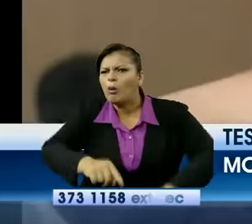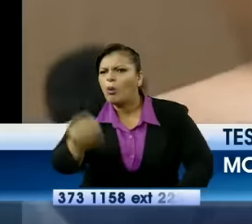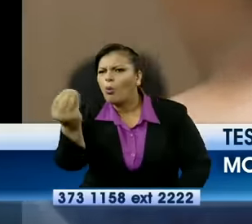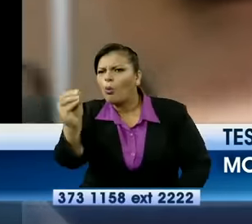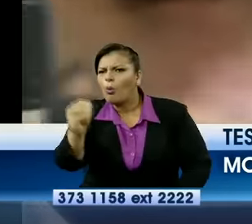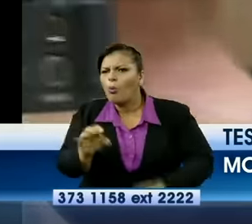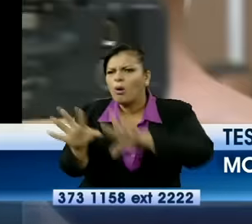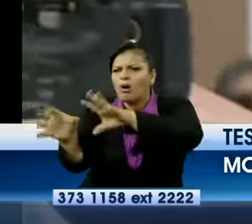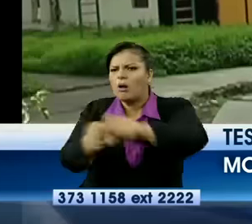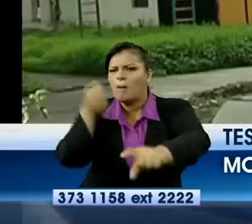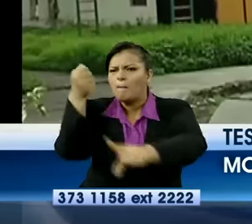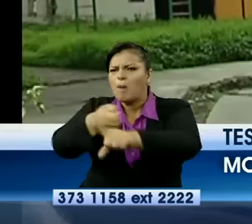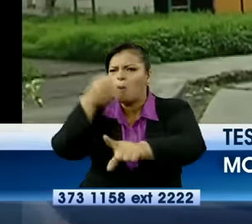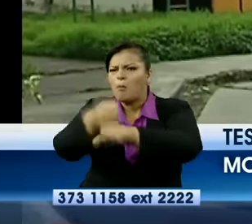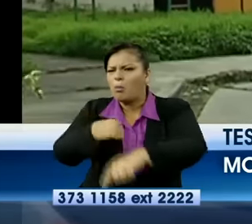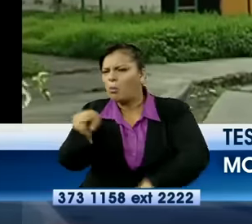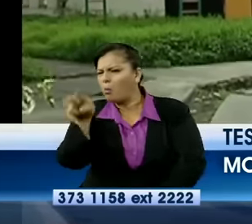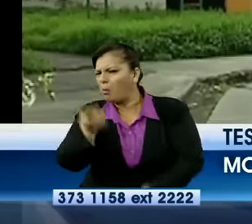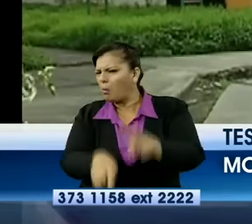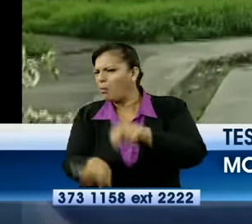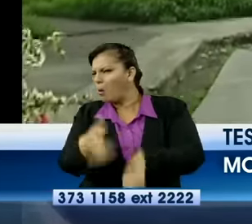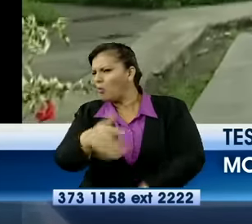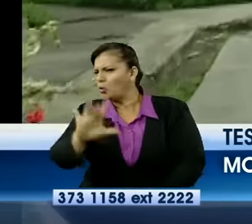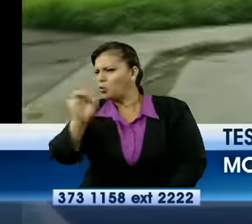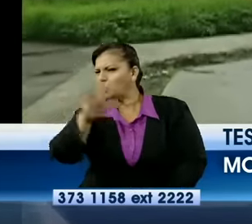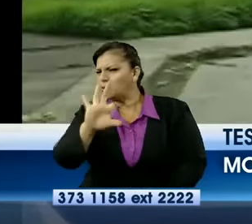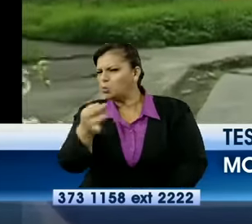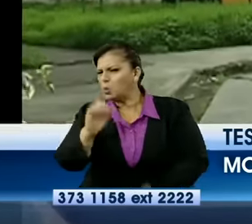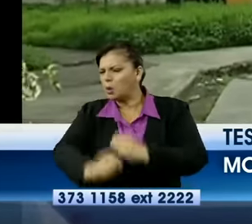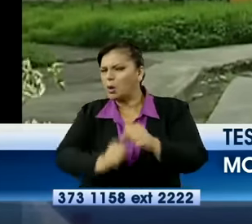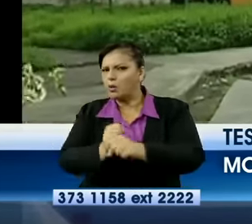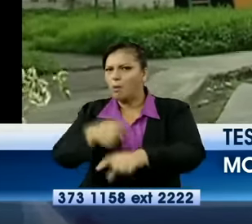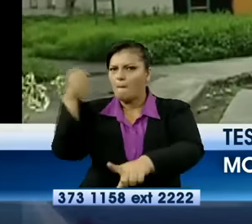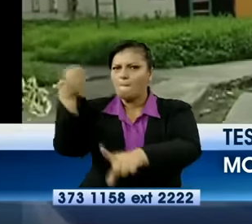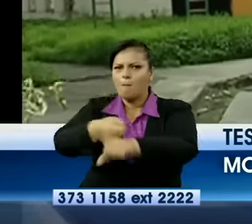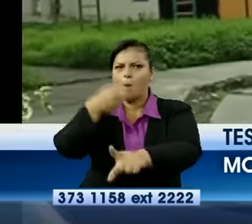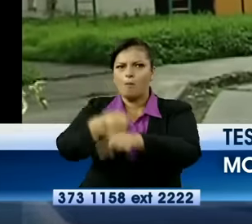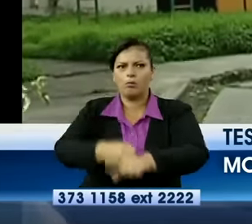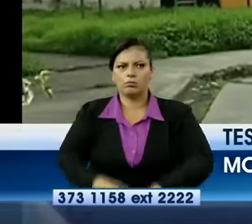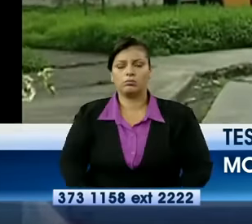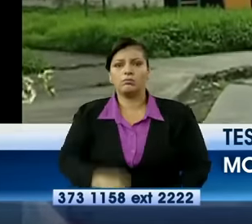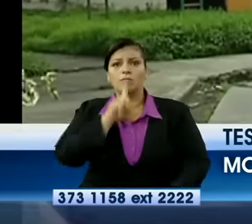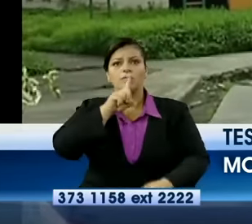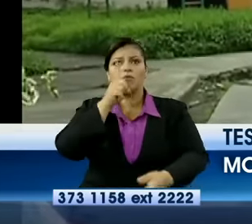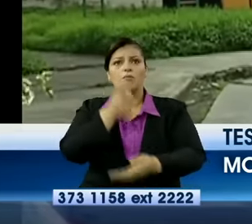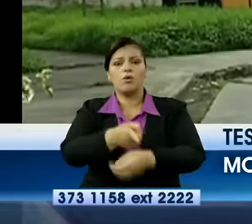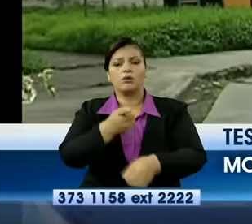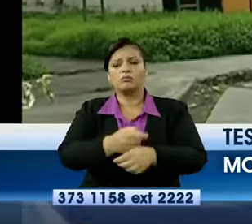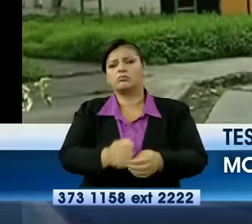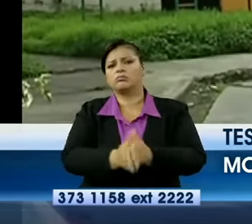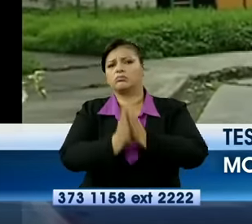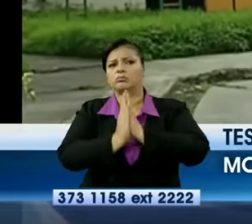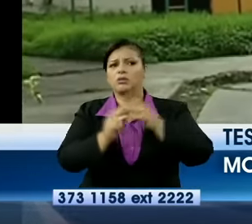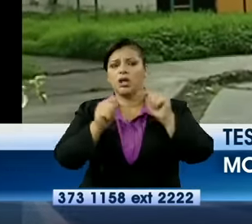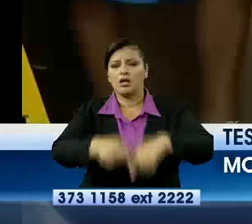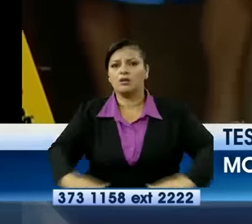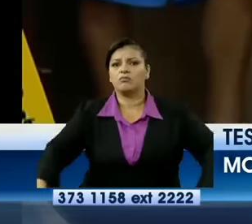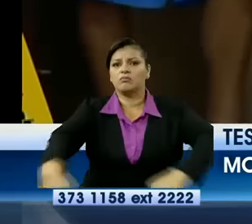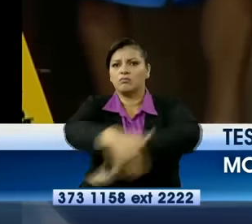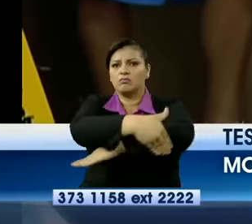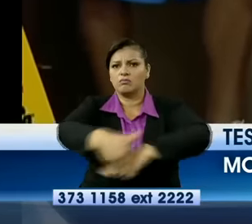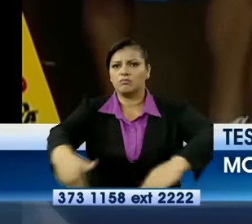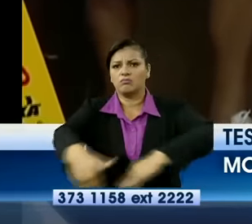joven de unos 18, 19 años. Por eso es pedimos cerrar aquí la peatonal, porque es muy peligroso, vienen los vandálicos, los fumoncitos, andan por aquí.